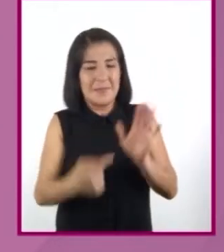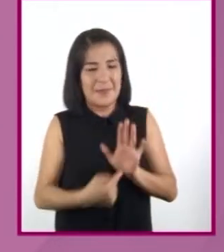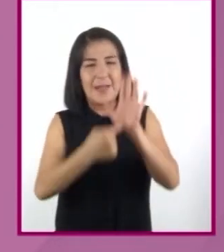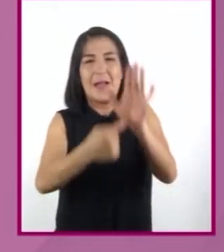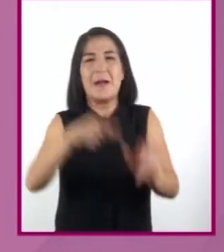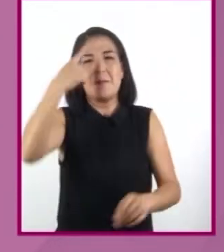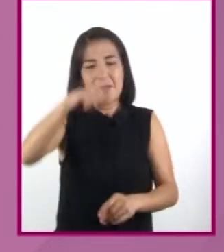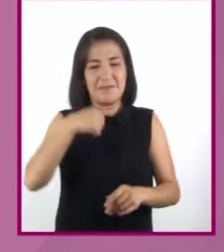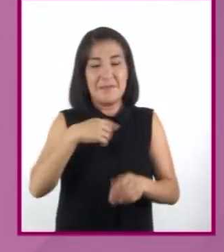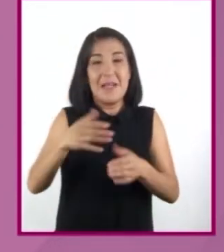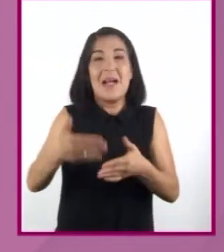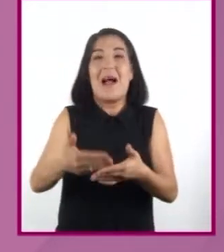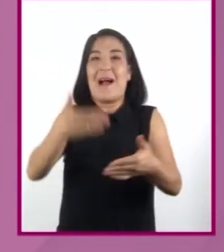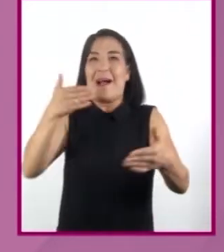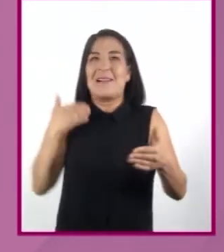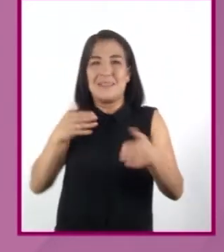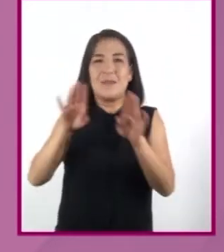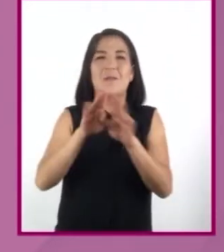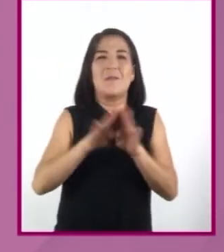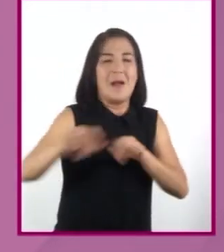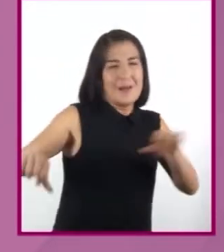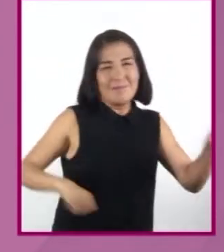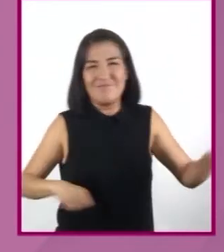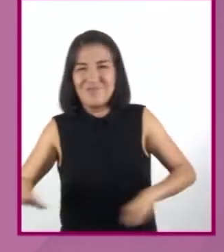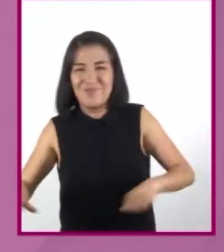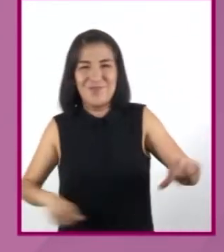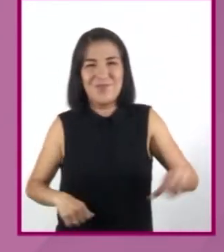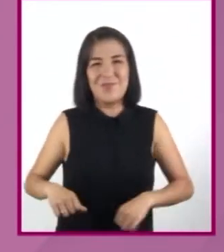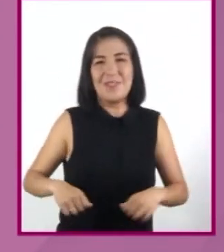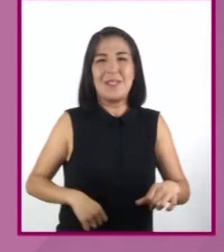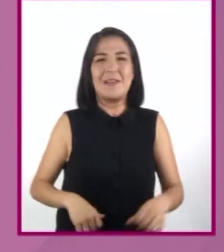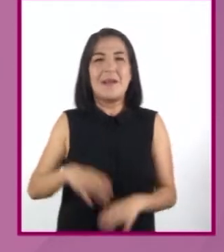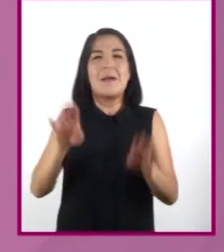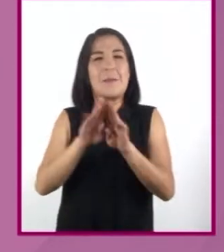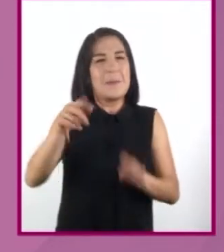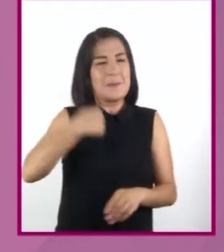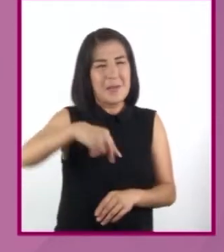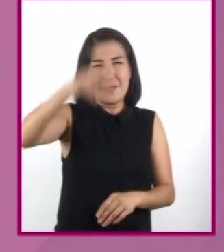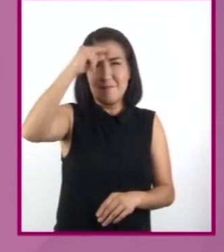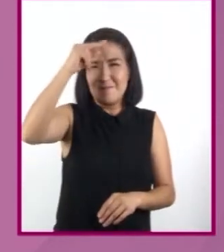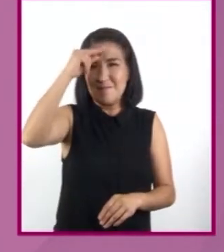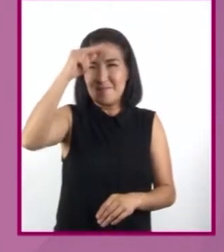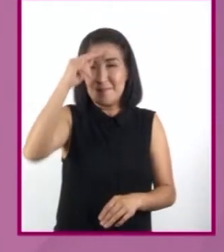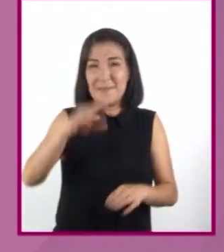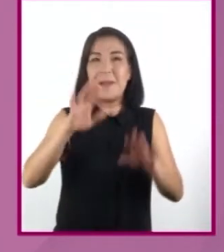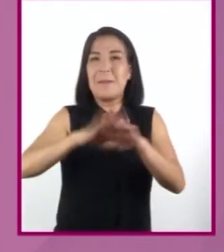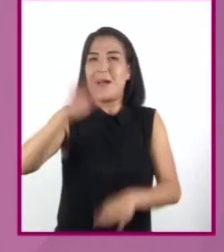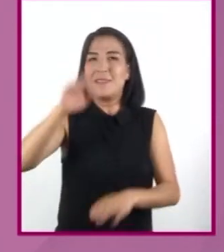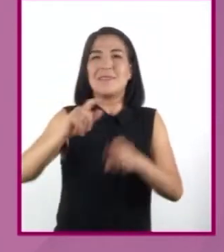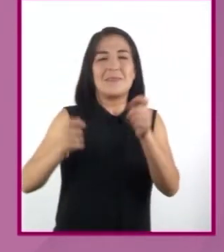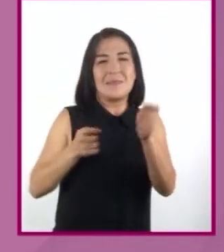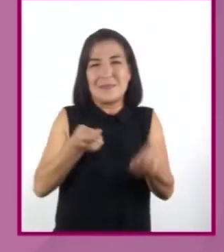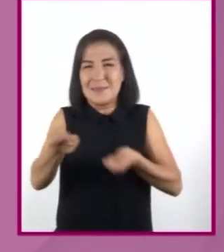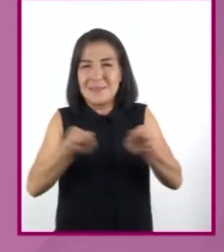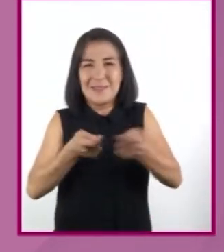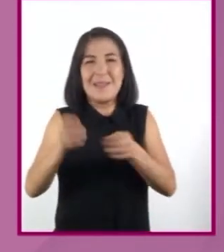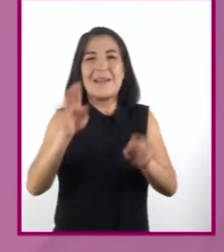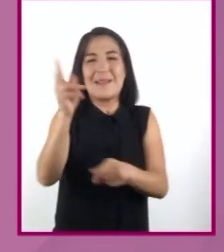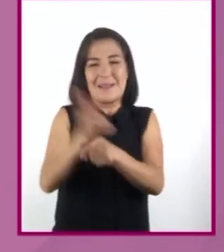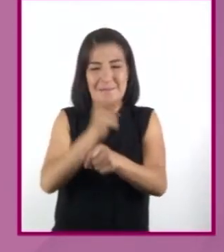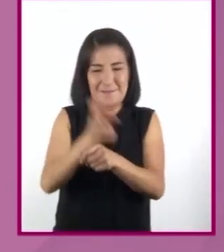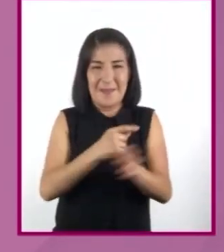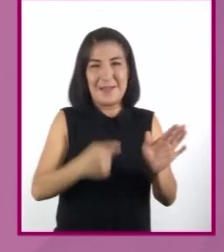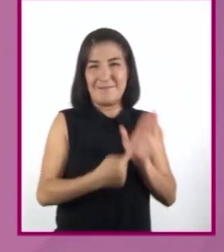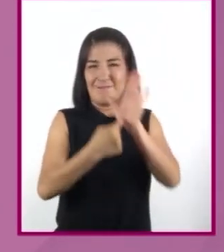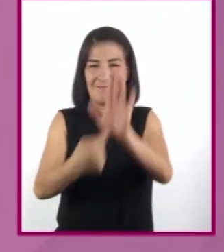adelantado a nuestro tiempo, la ciencia ficción. Pi, nuestra inteligencia artificial, nos presentará a los invitados del día